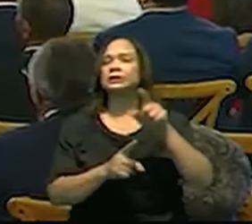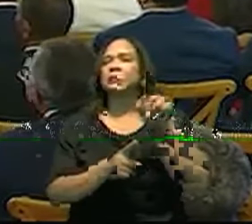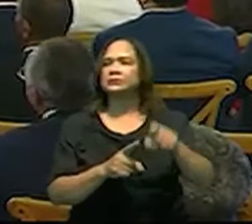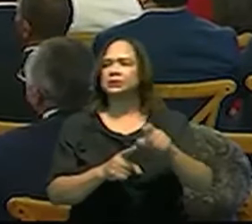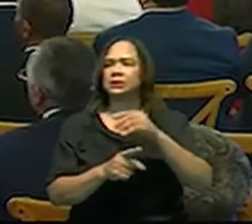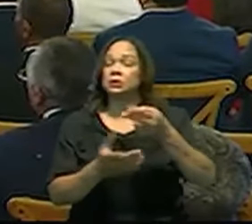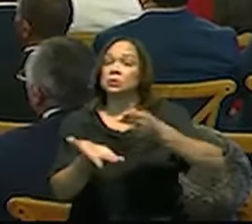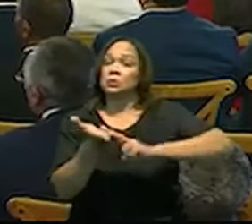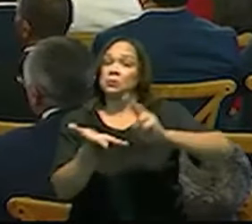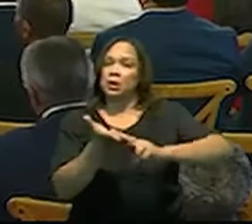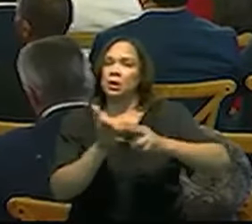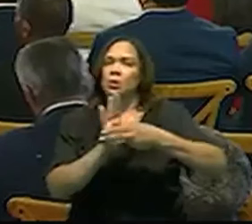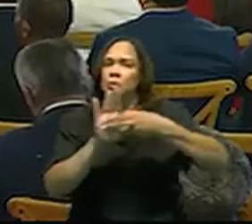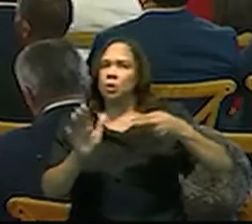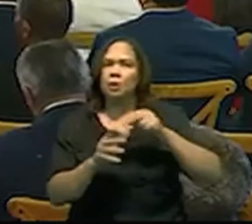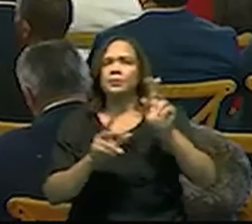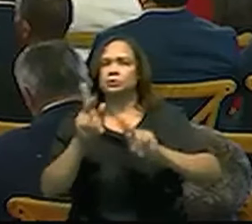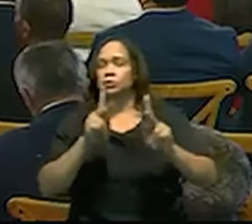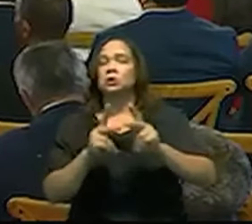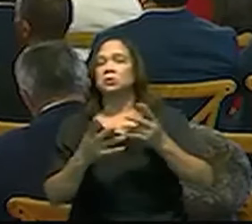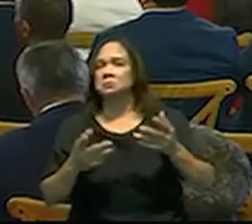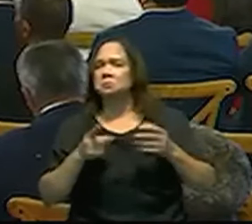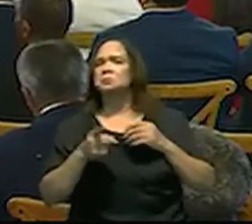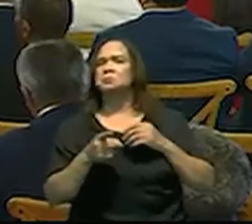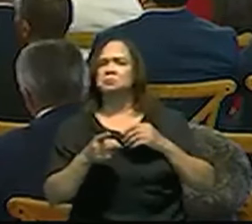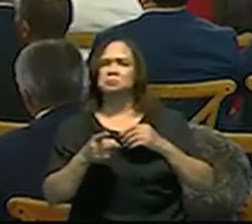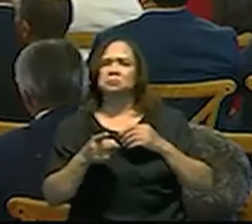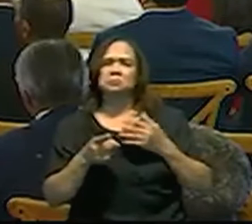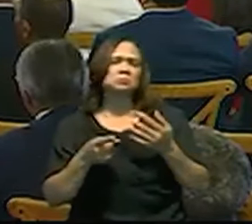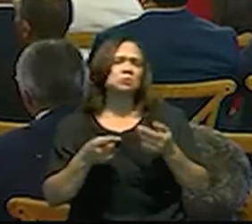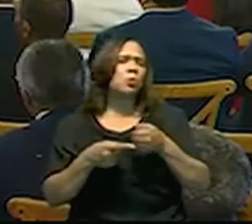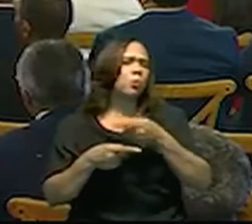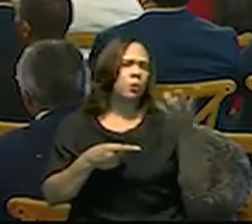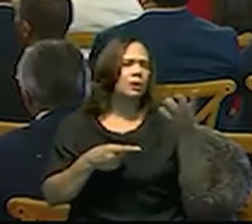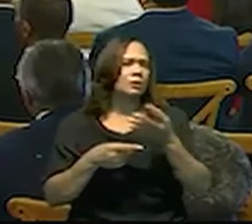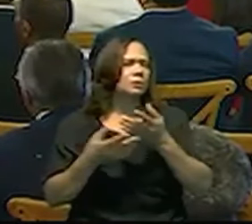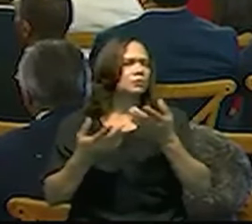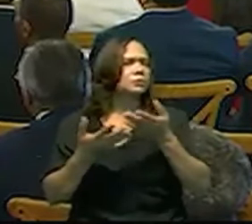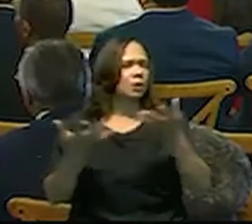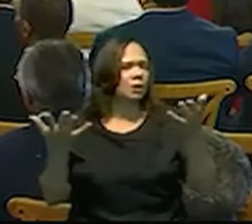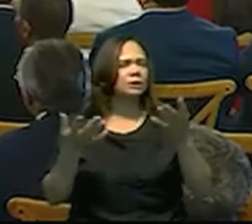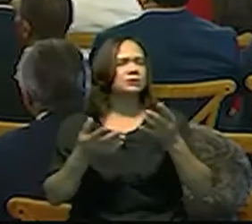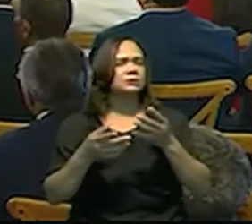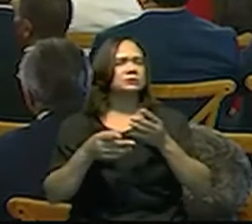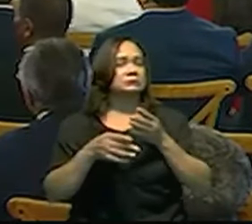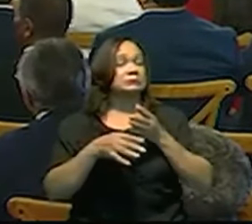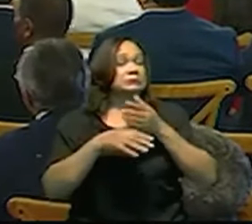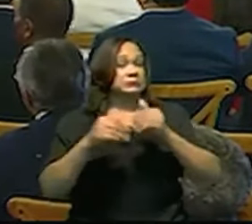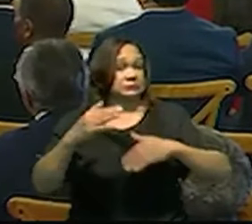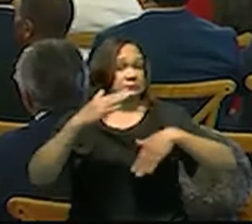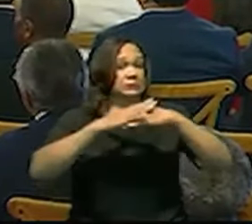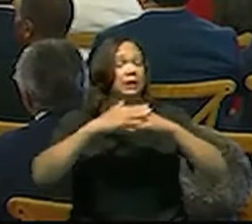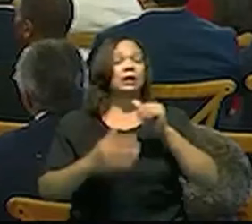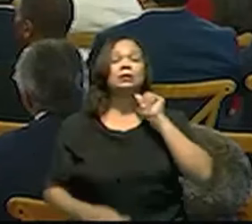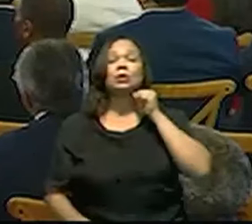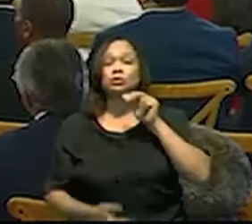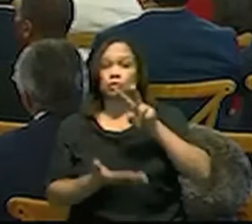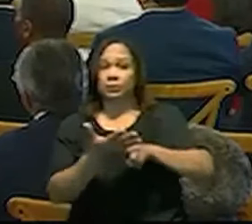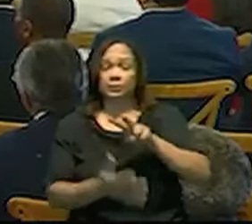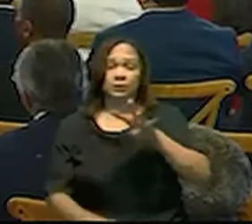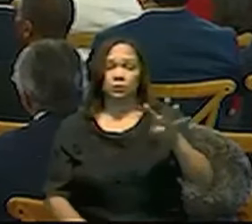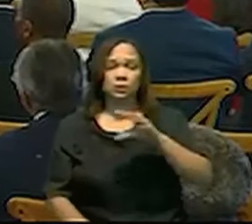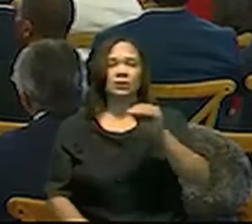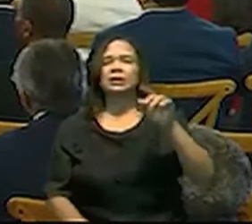requiera la contratación de más personal, pues cualquier cosa que exceda ese límite de agosto del 2024,